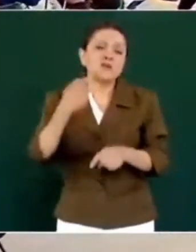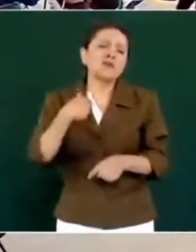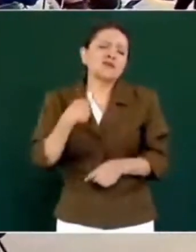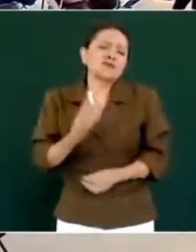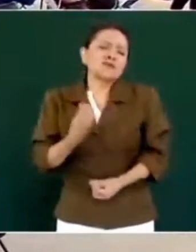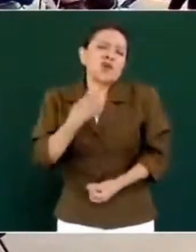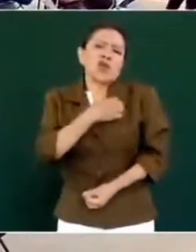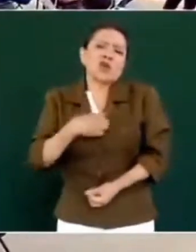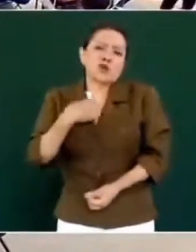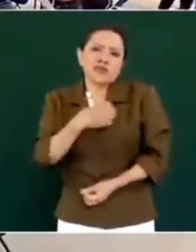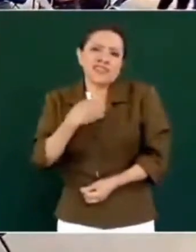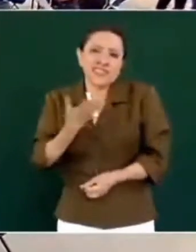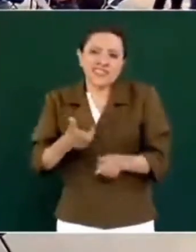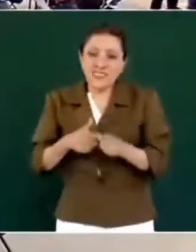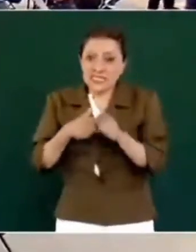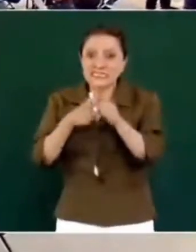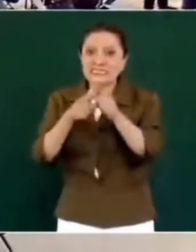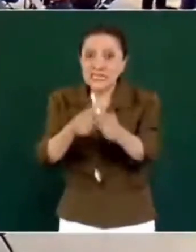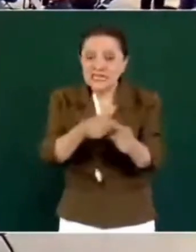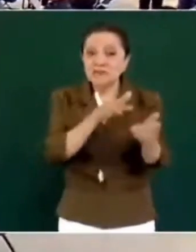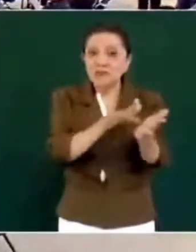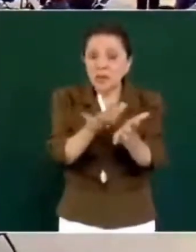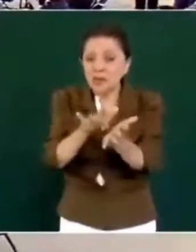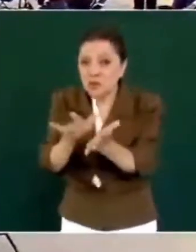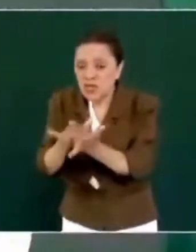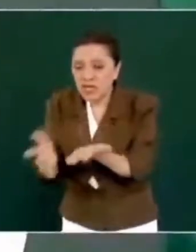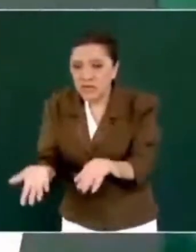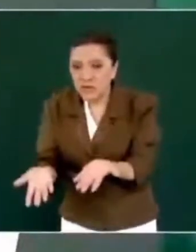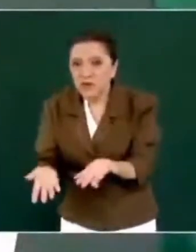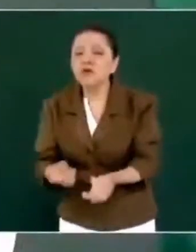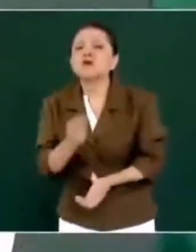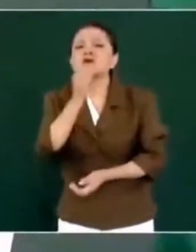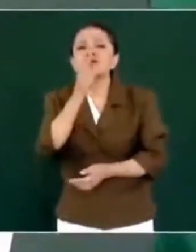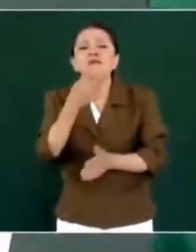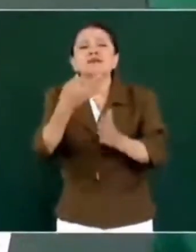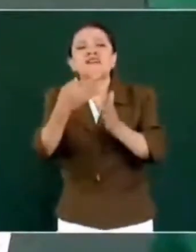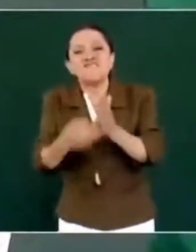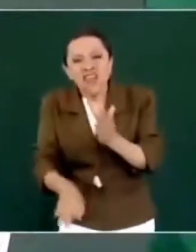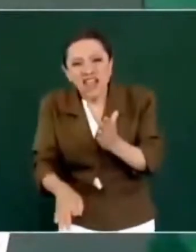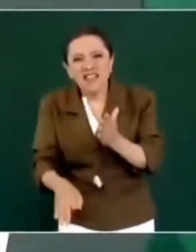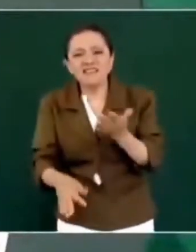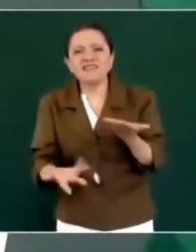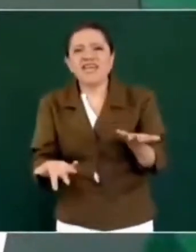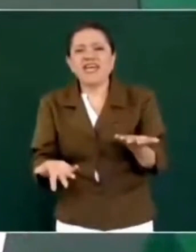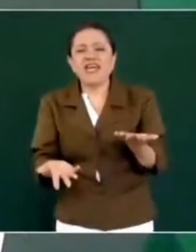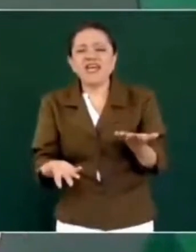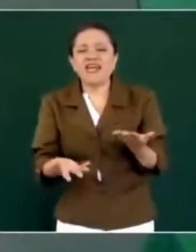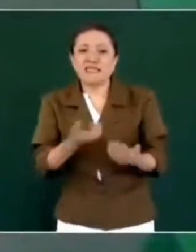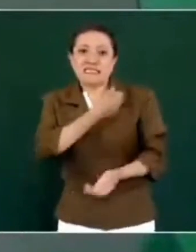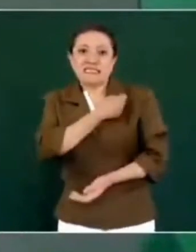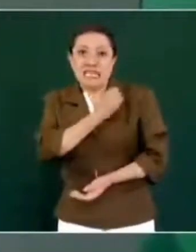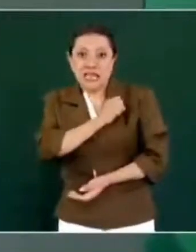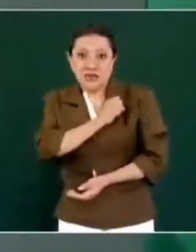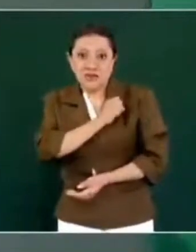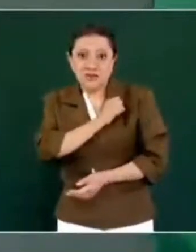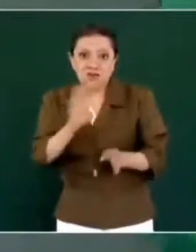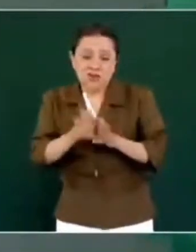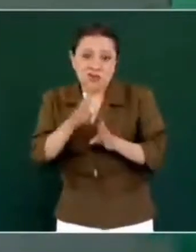apoyando. Nos quedaba pendiente lo de la salud, como les decía, y ya